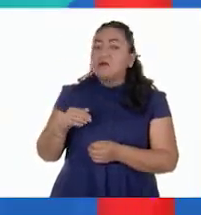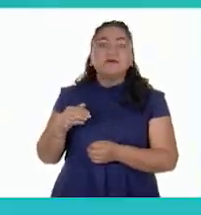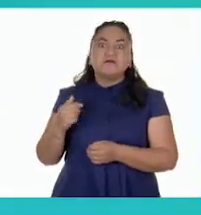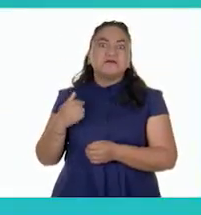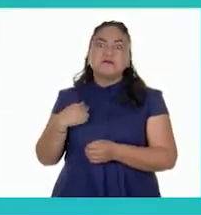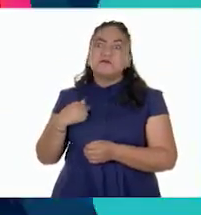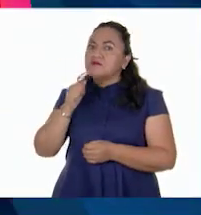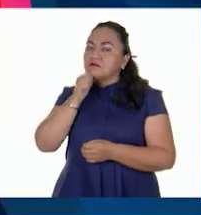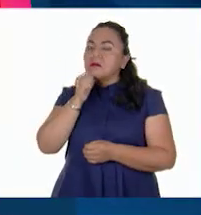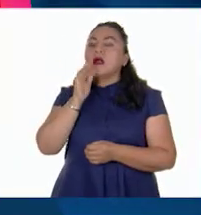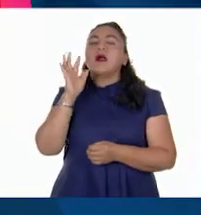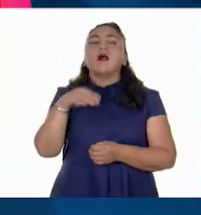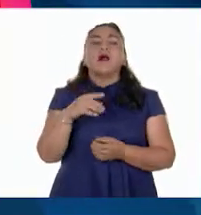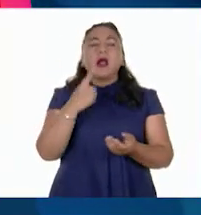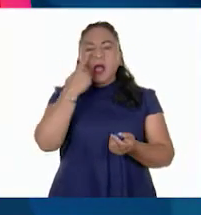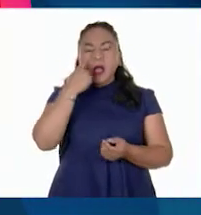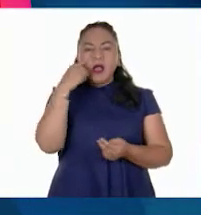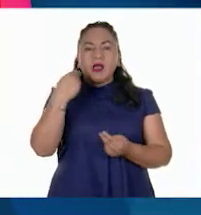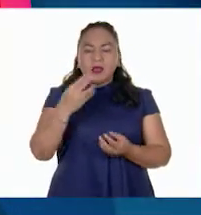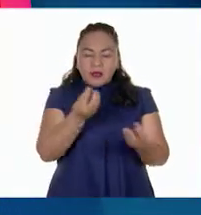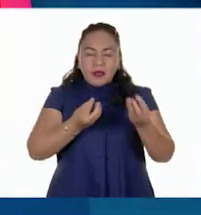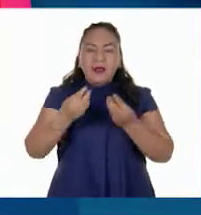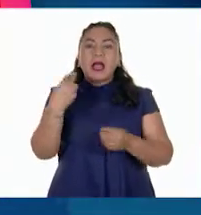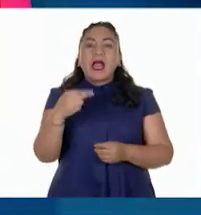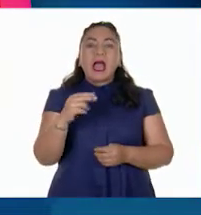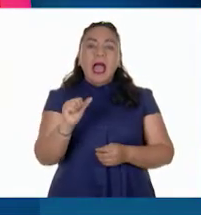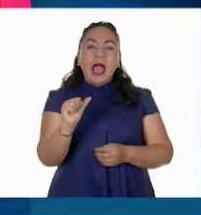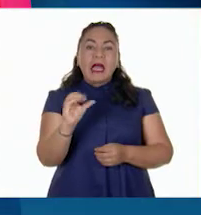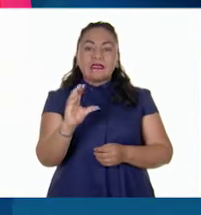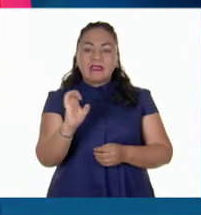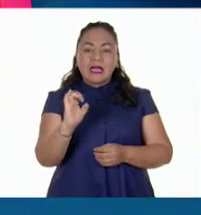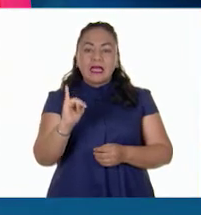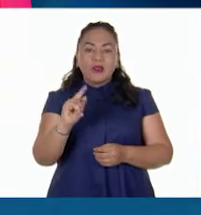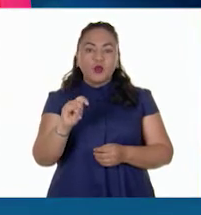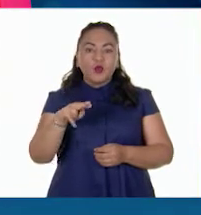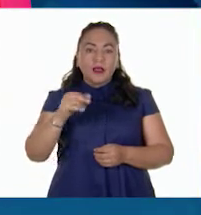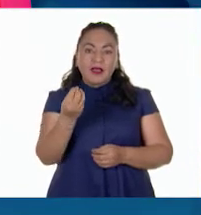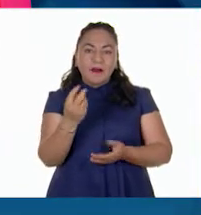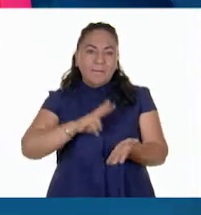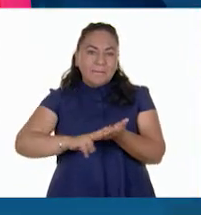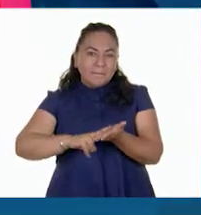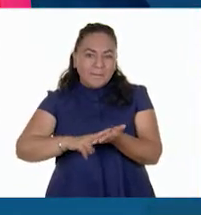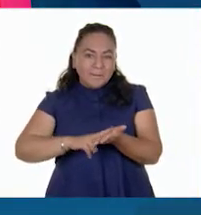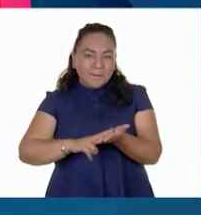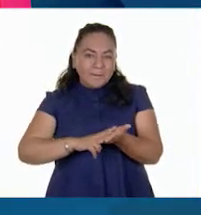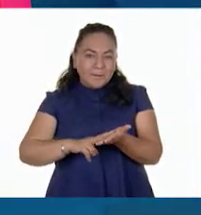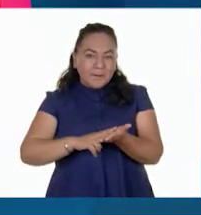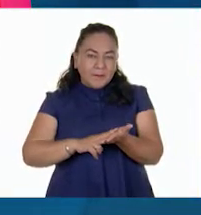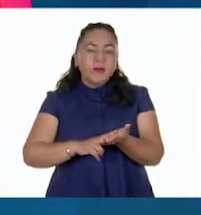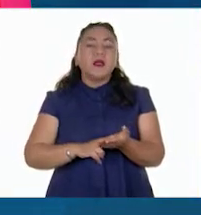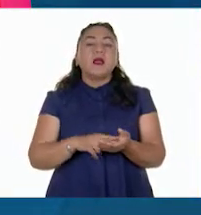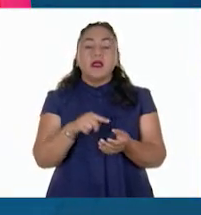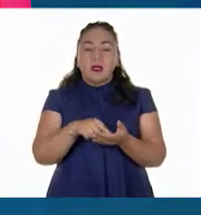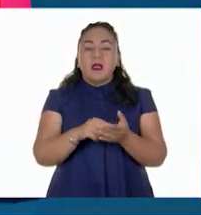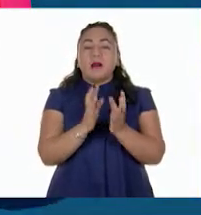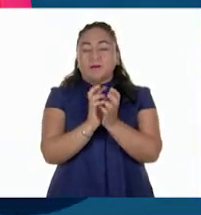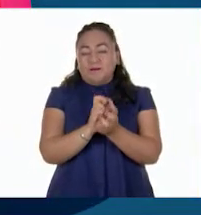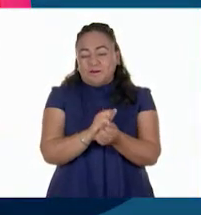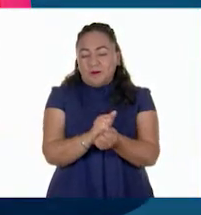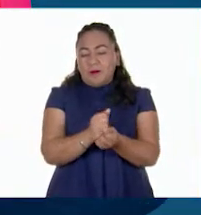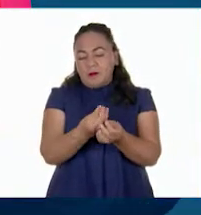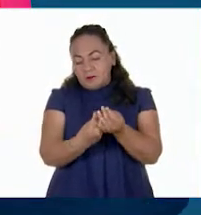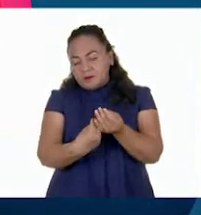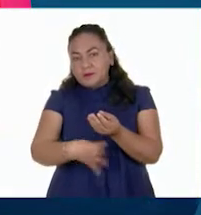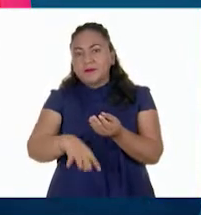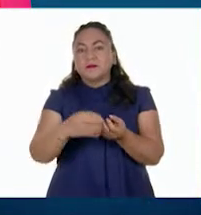son. Se les conoce comúnmente como aceitunas. El árbol del que se obtiene se llama olivo. El